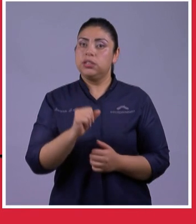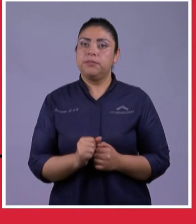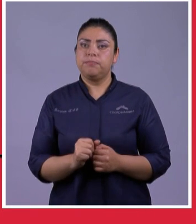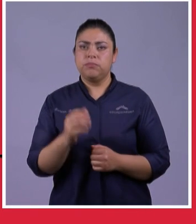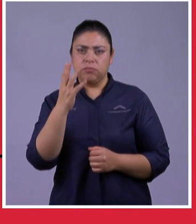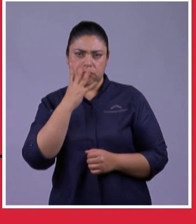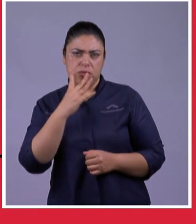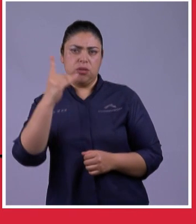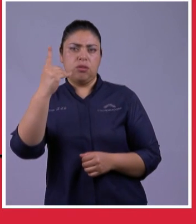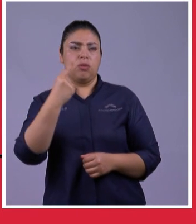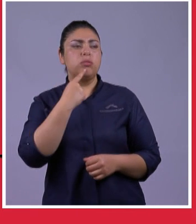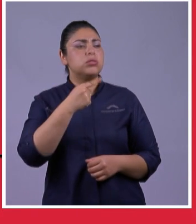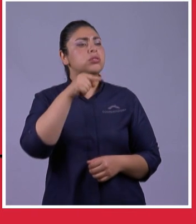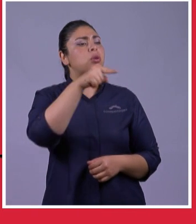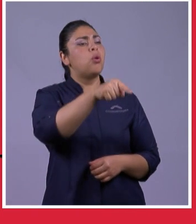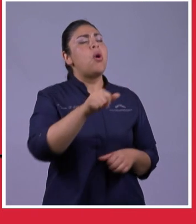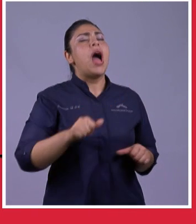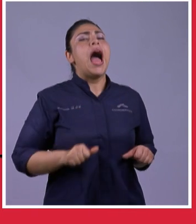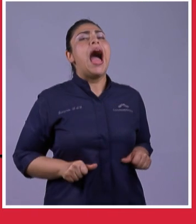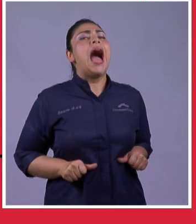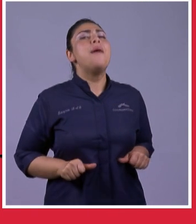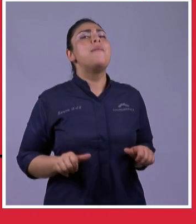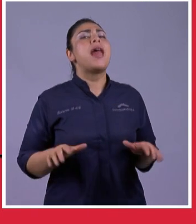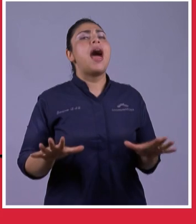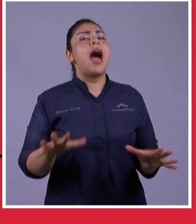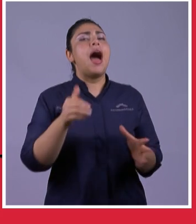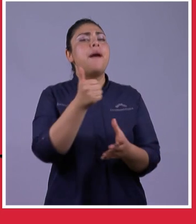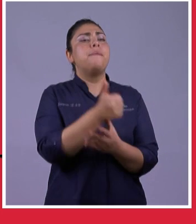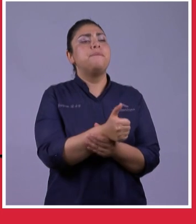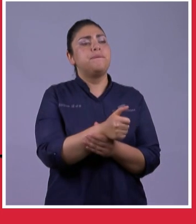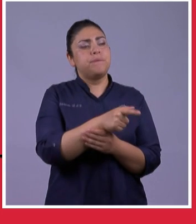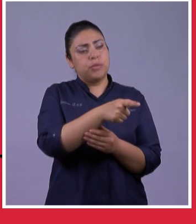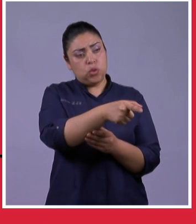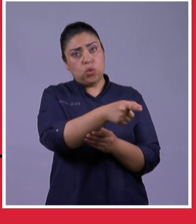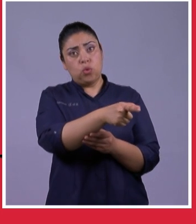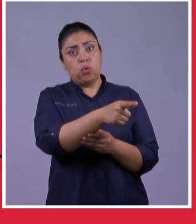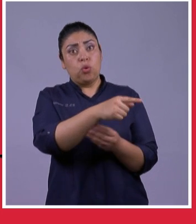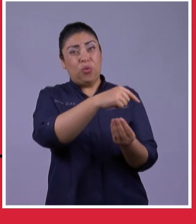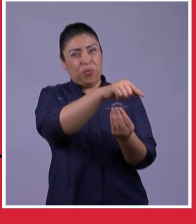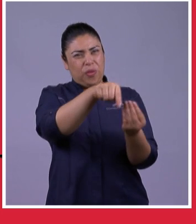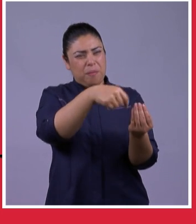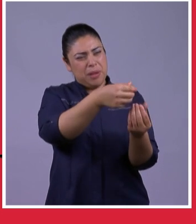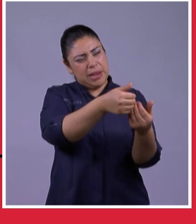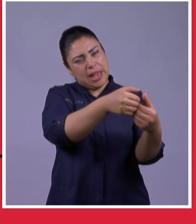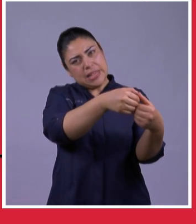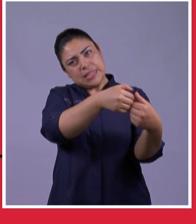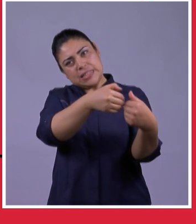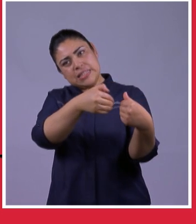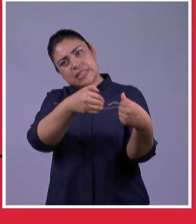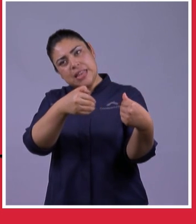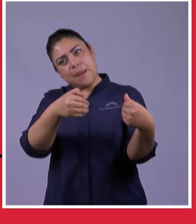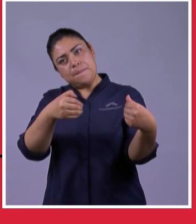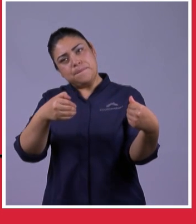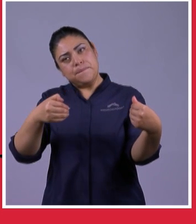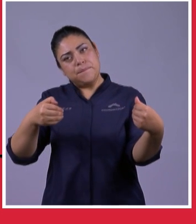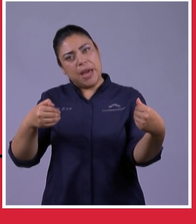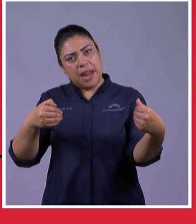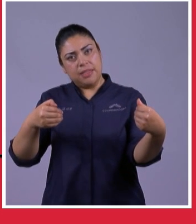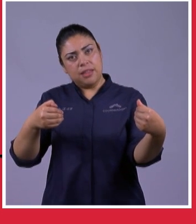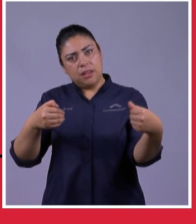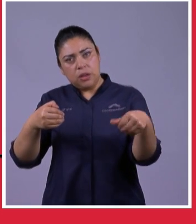abram vete de la tierra y de tu parentela a la casa de tu padre a la tierra que te